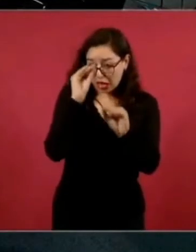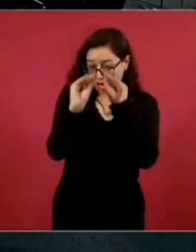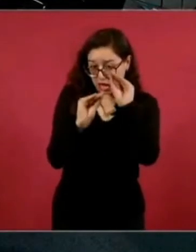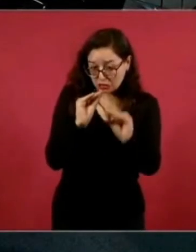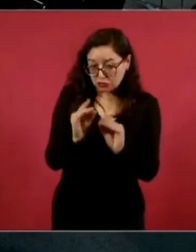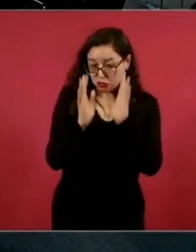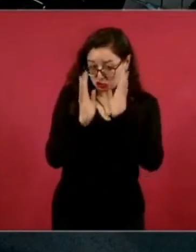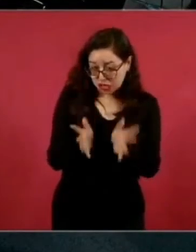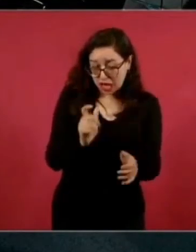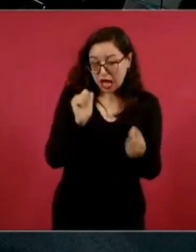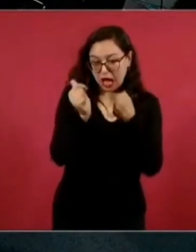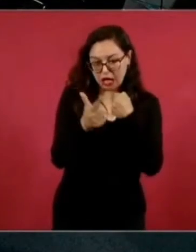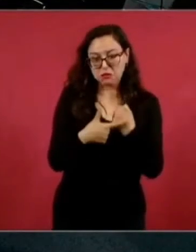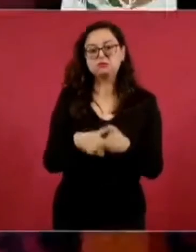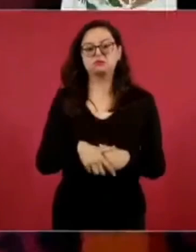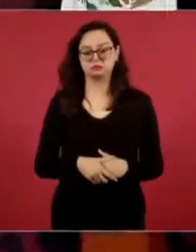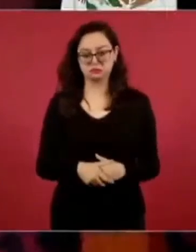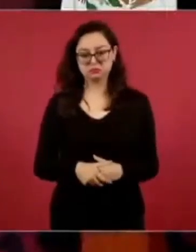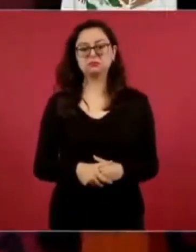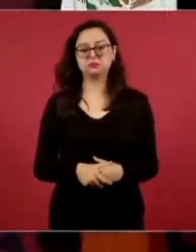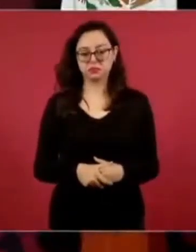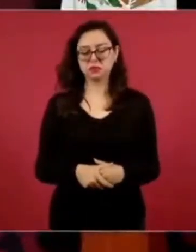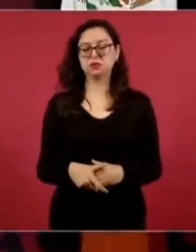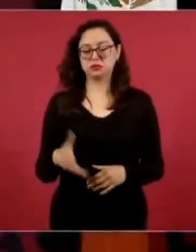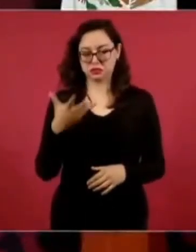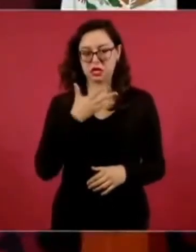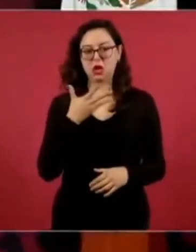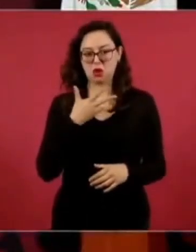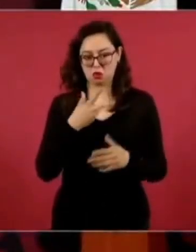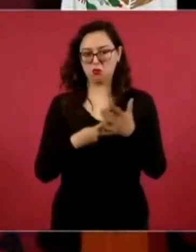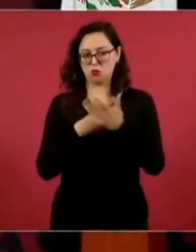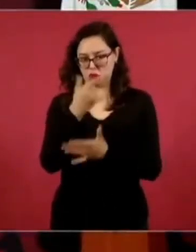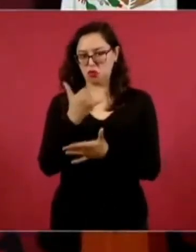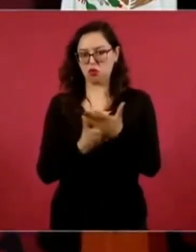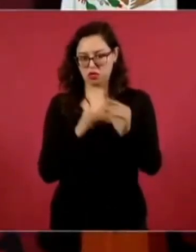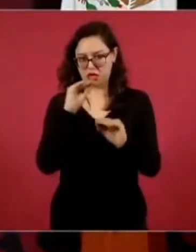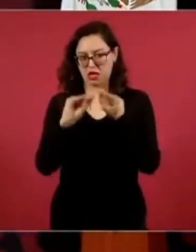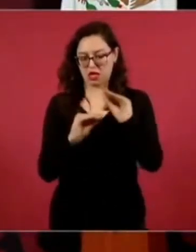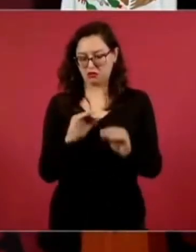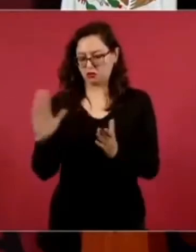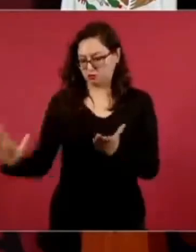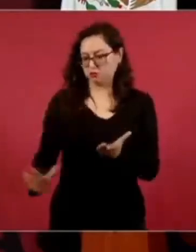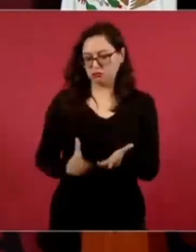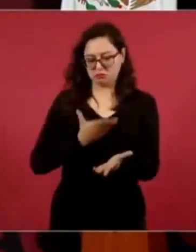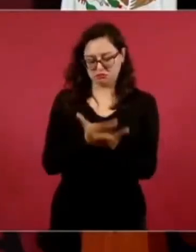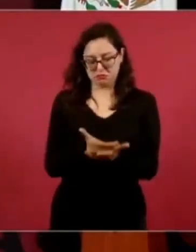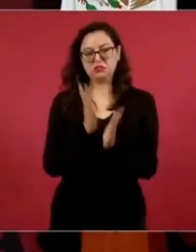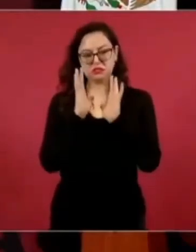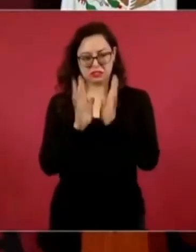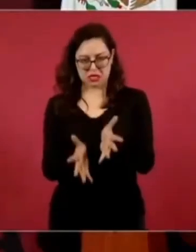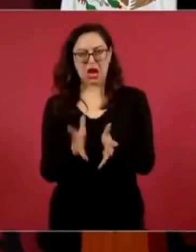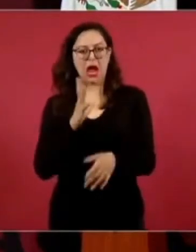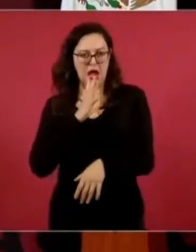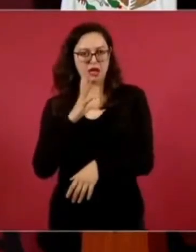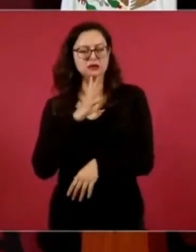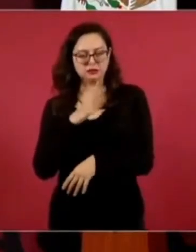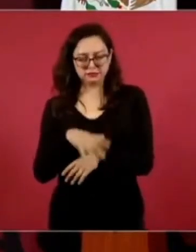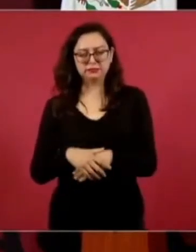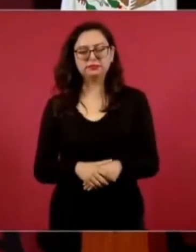ella me presentó un esquema general, vamos a hablar de anteproyecto, pero ya tiene